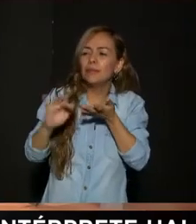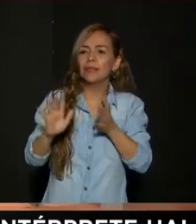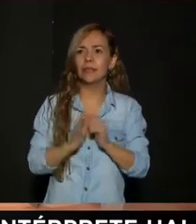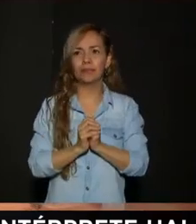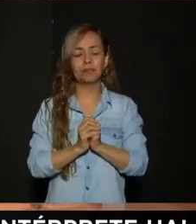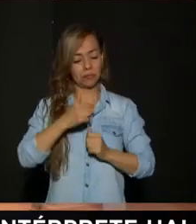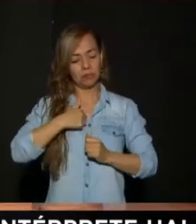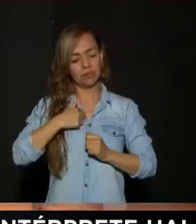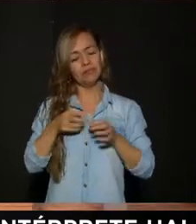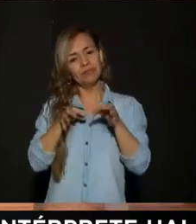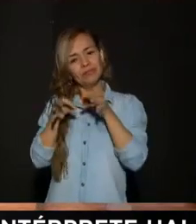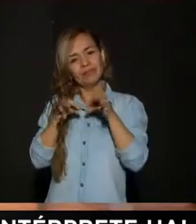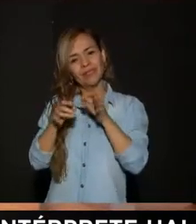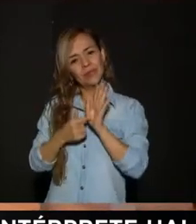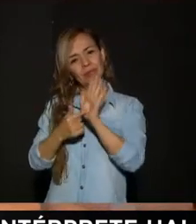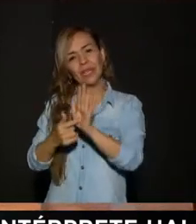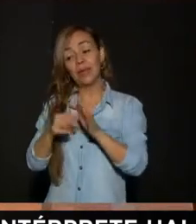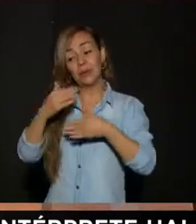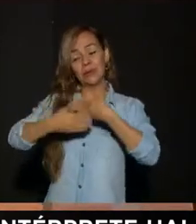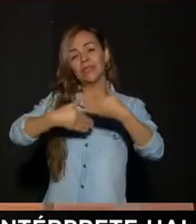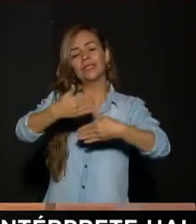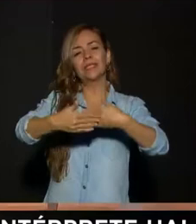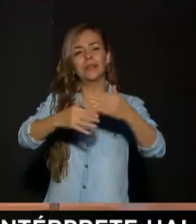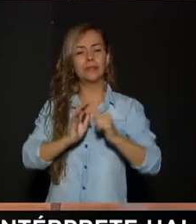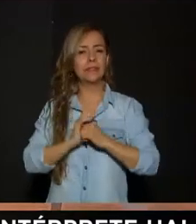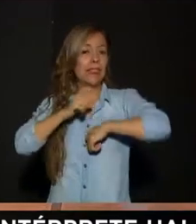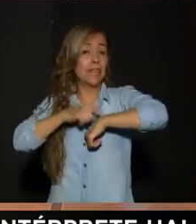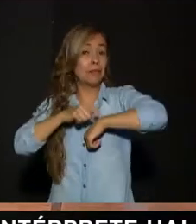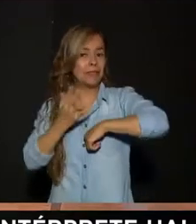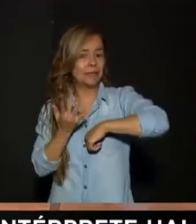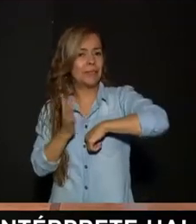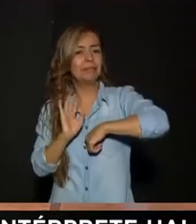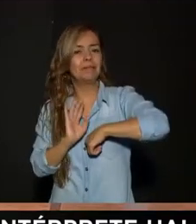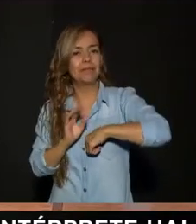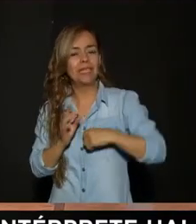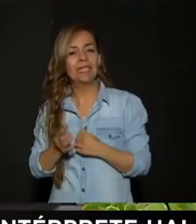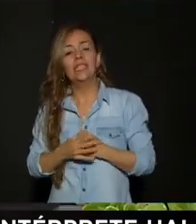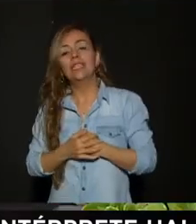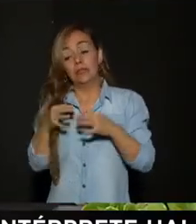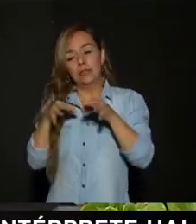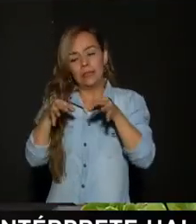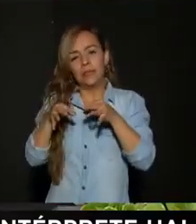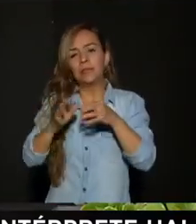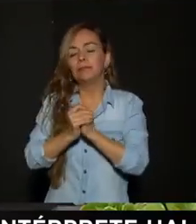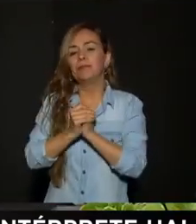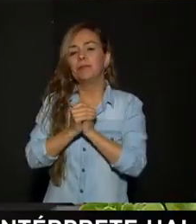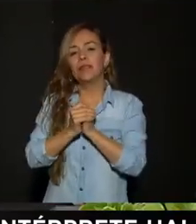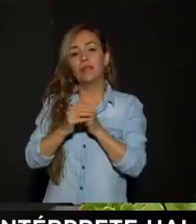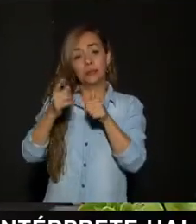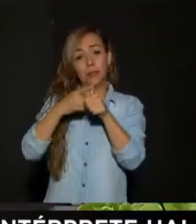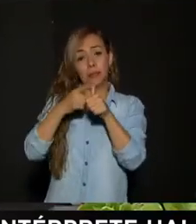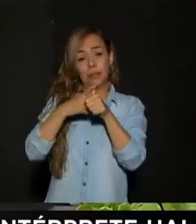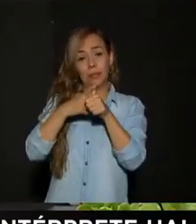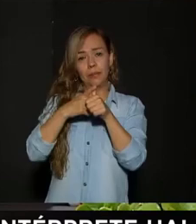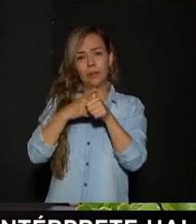hiciéramos También como Como el proceso Si nos alcanza El tiempo Bueno Entonces Lo que les decía Que les iba a contar Acerca de la